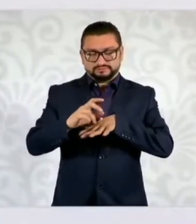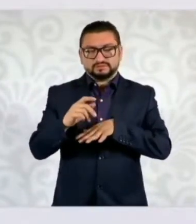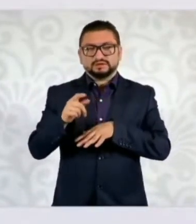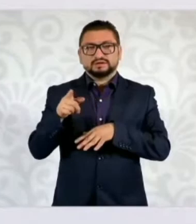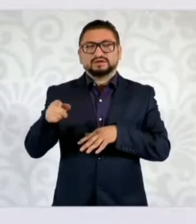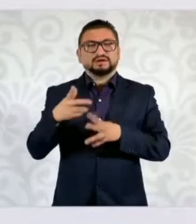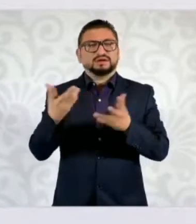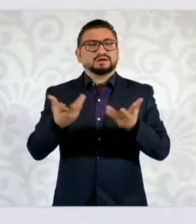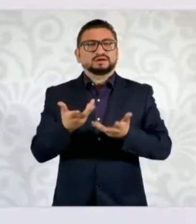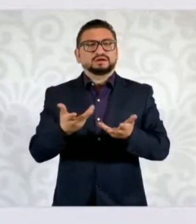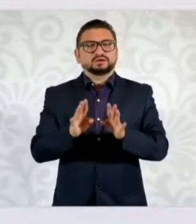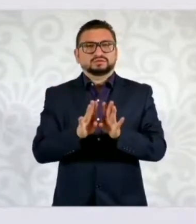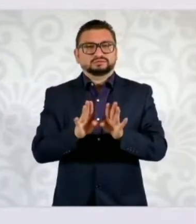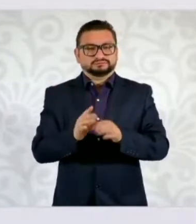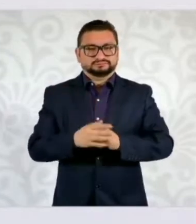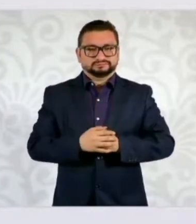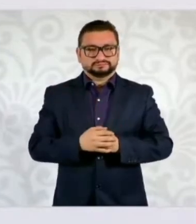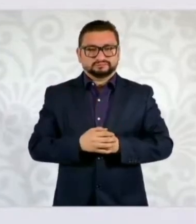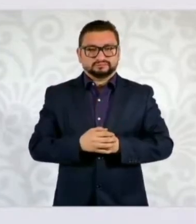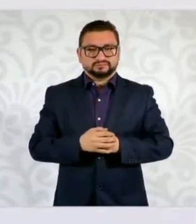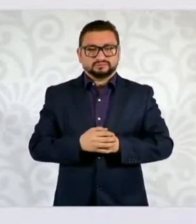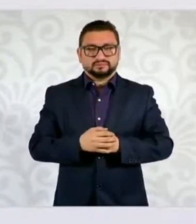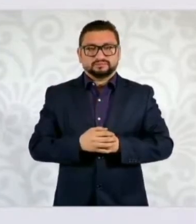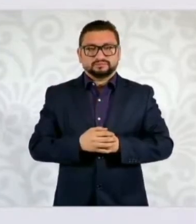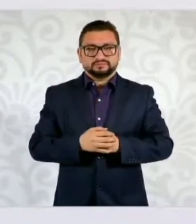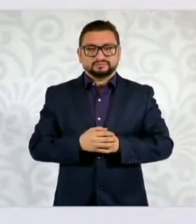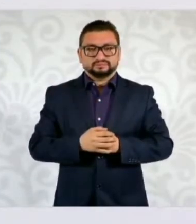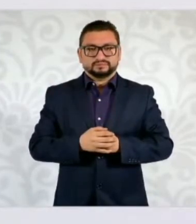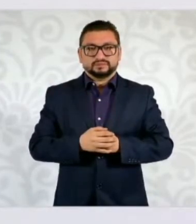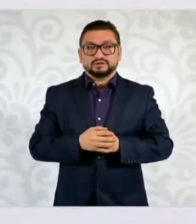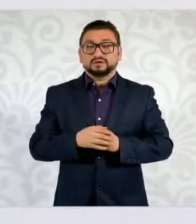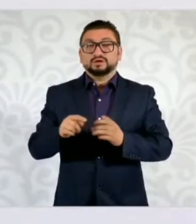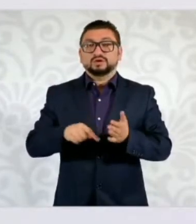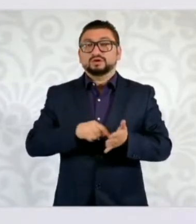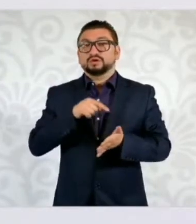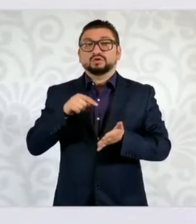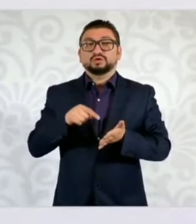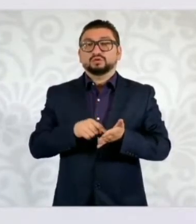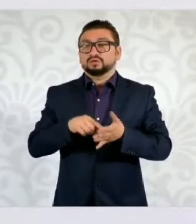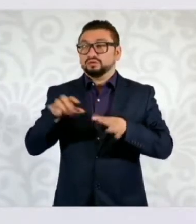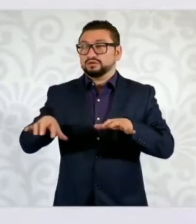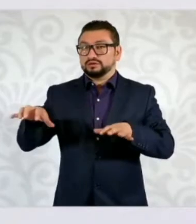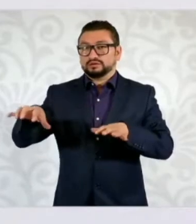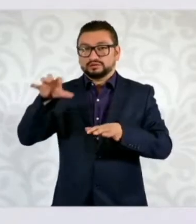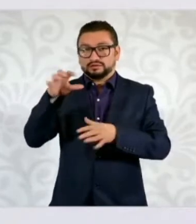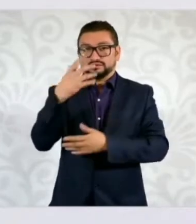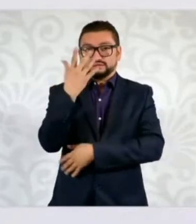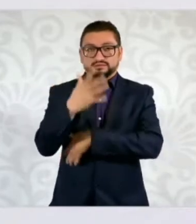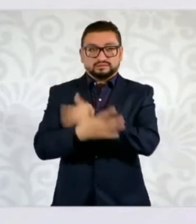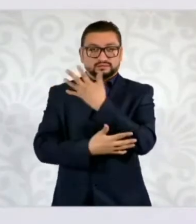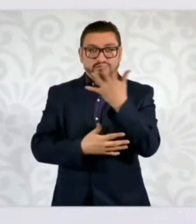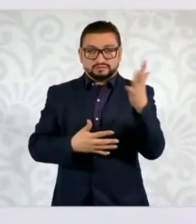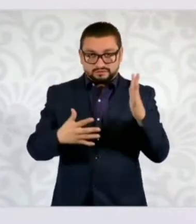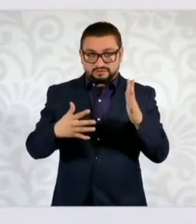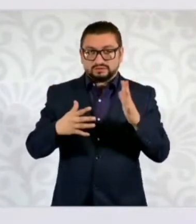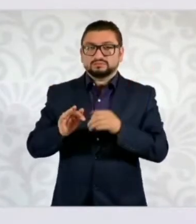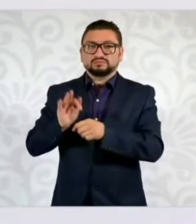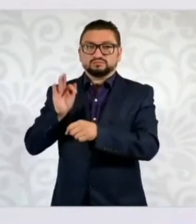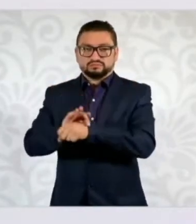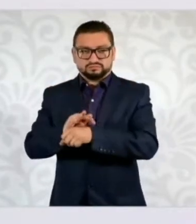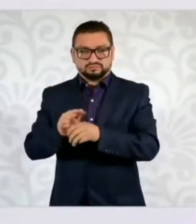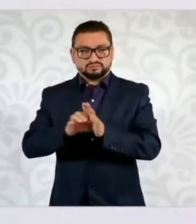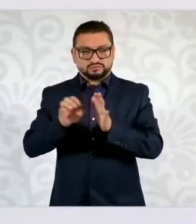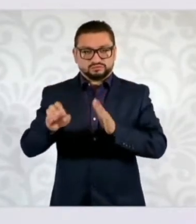que se hizo fue ampliar el número de áreas naturales protegidas. Entonces, por ejemplo, la